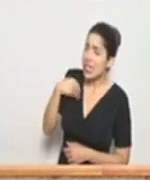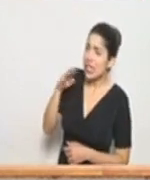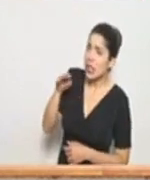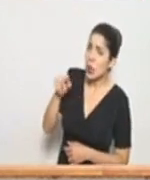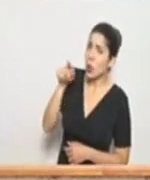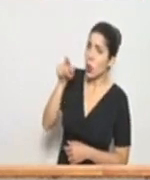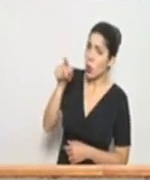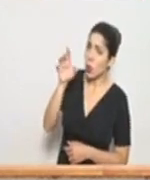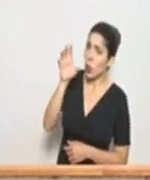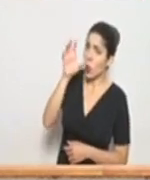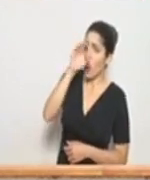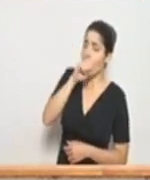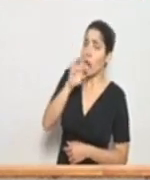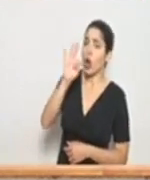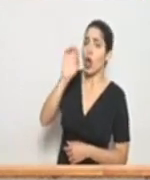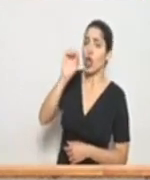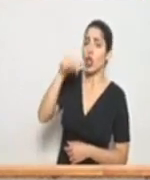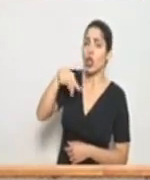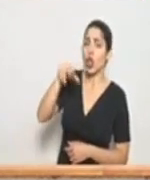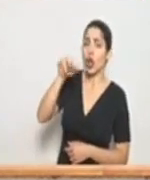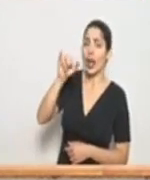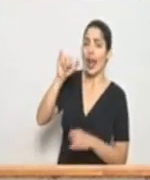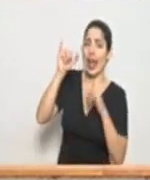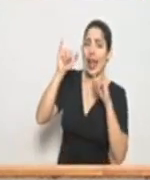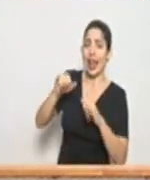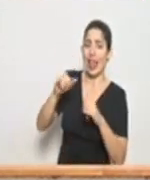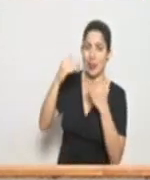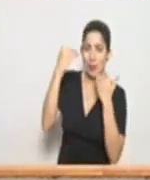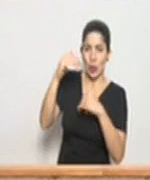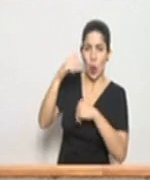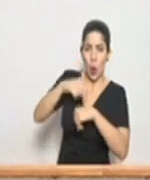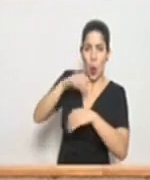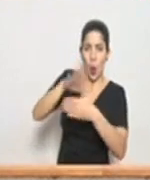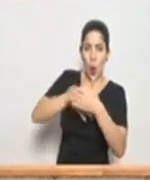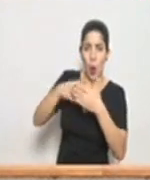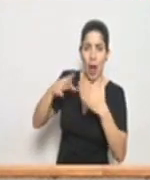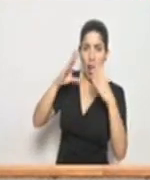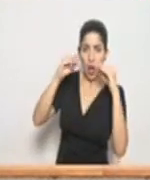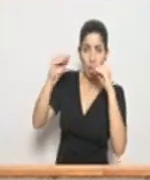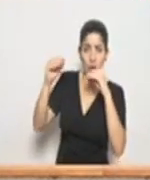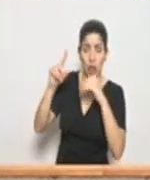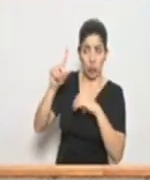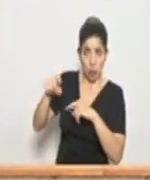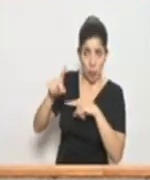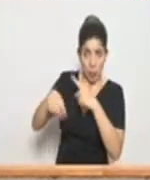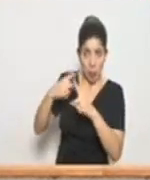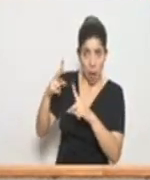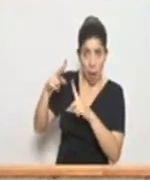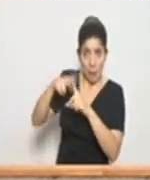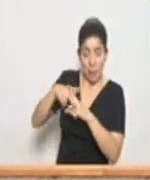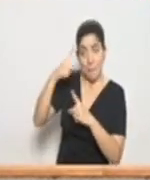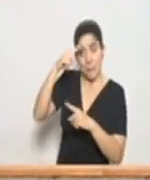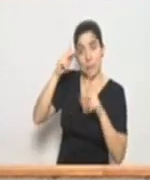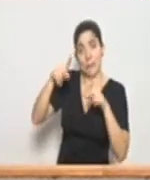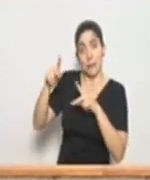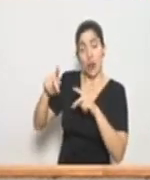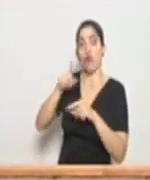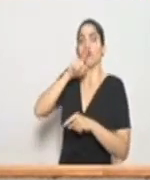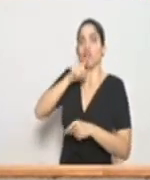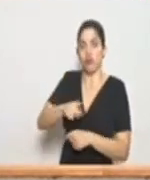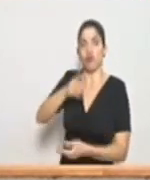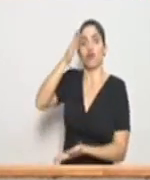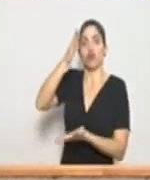un toque de queda o alguna figura nocturna para que las personas realmente tengan sus actividades